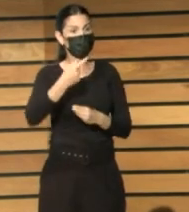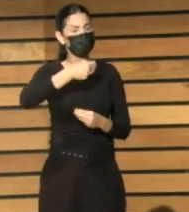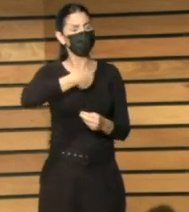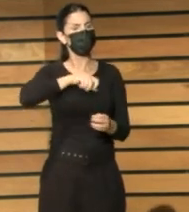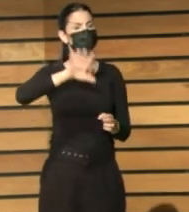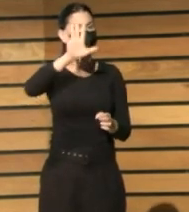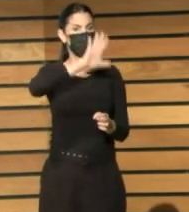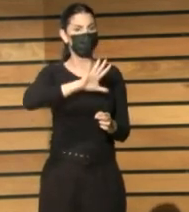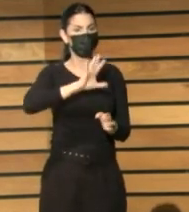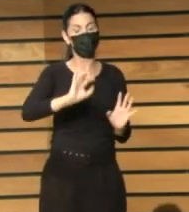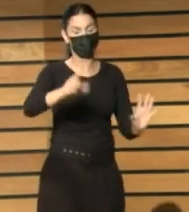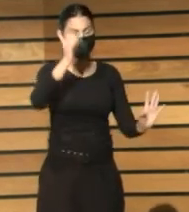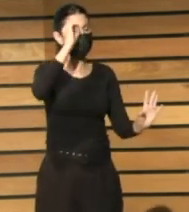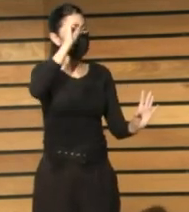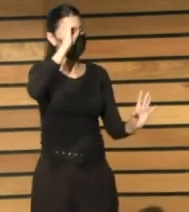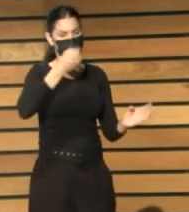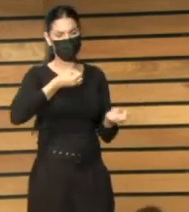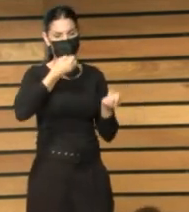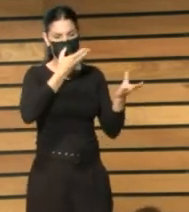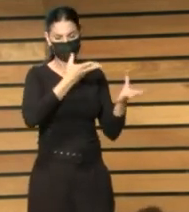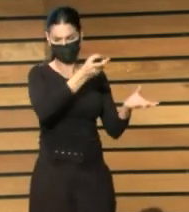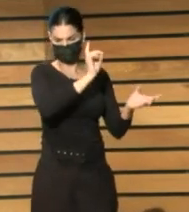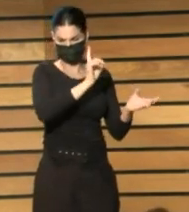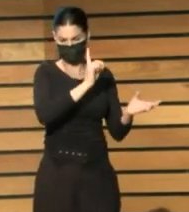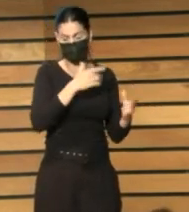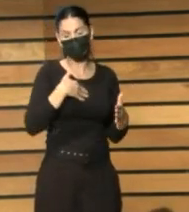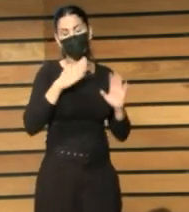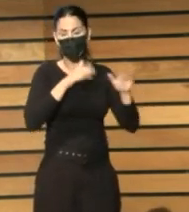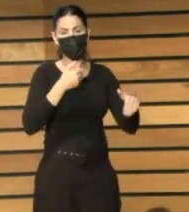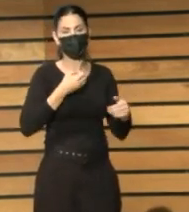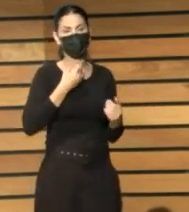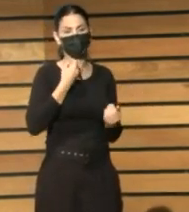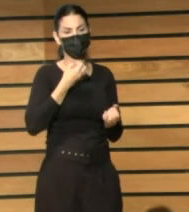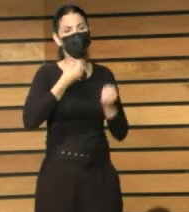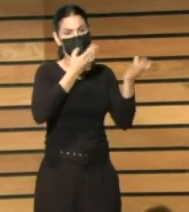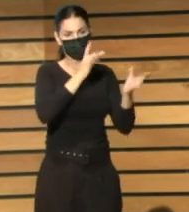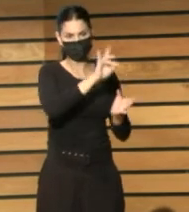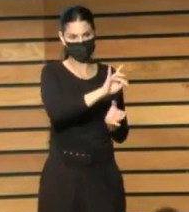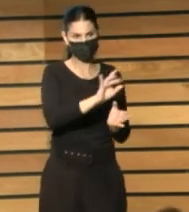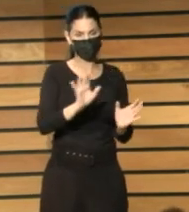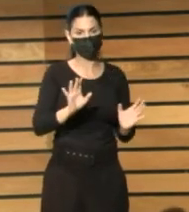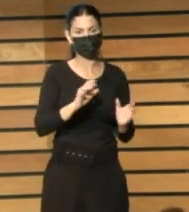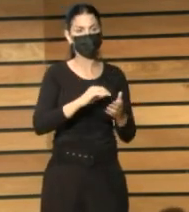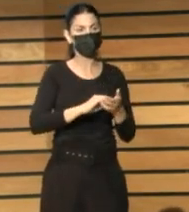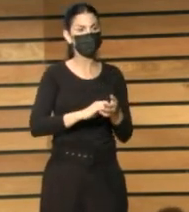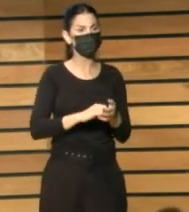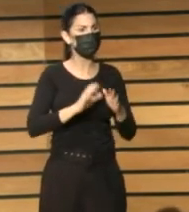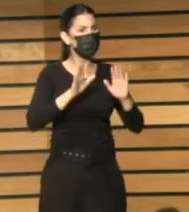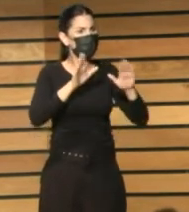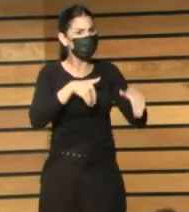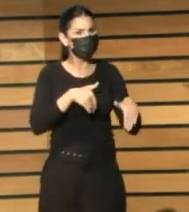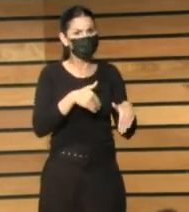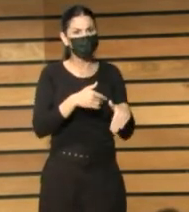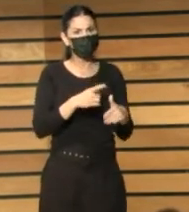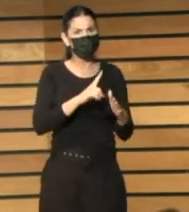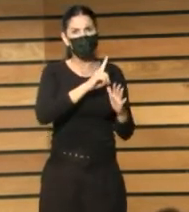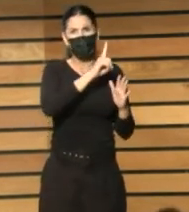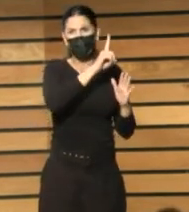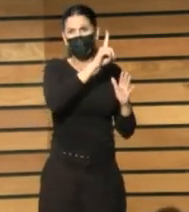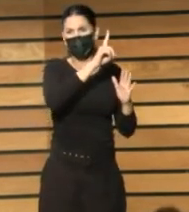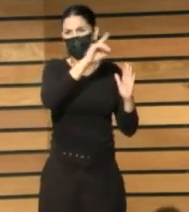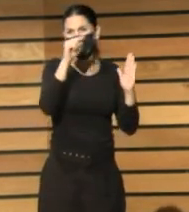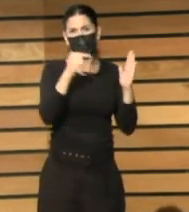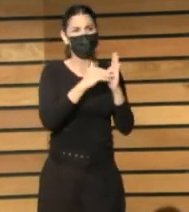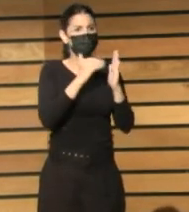haciendo opinión que no pensaba hacerlo pero bueno el problema que tenemos en España es que tenemos miles de municipios hay provincias